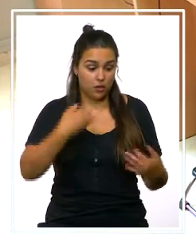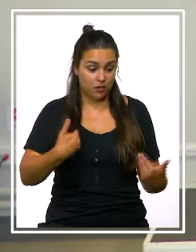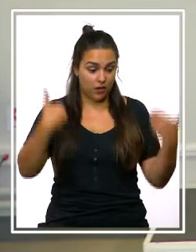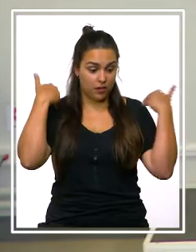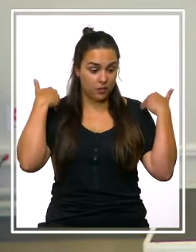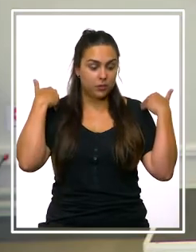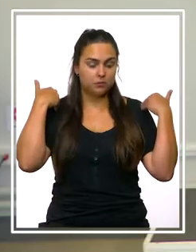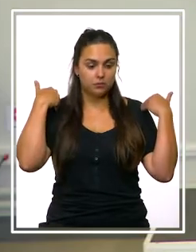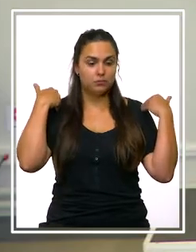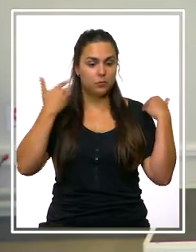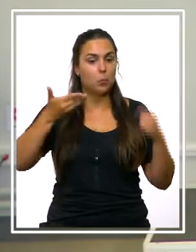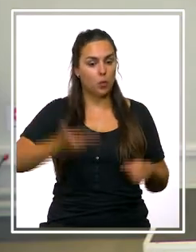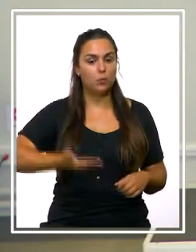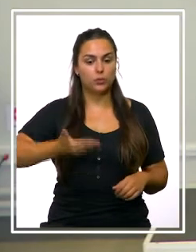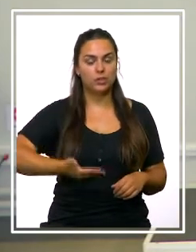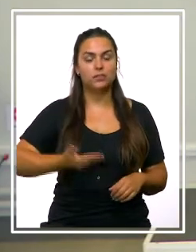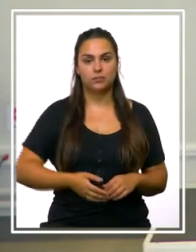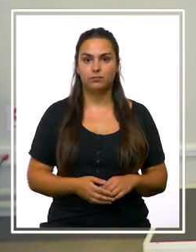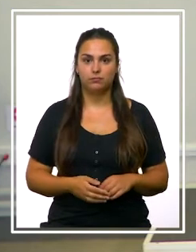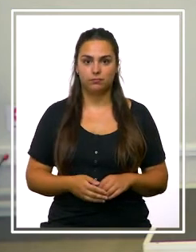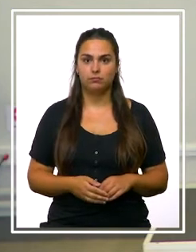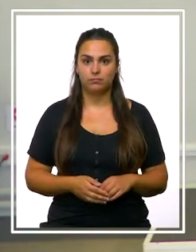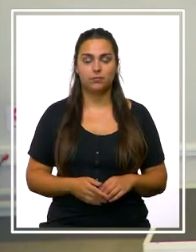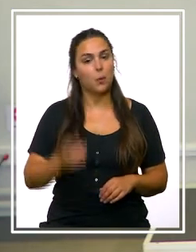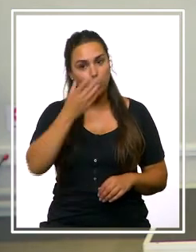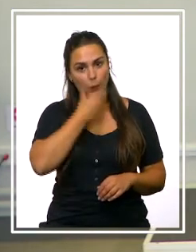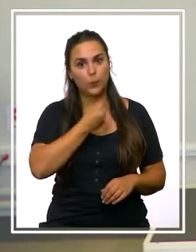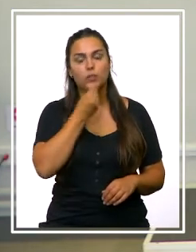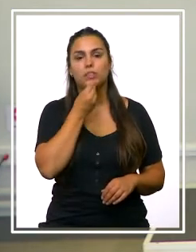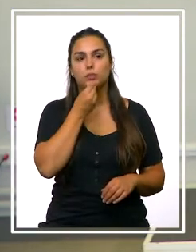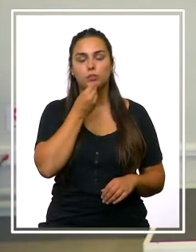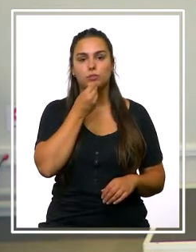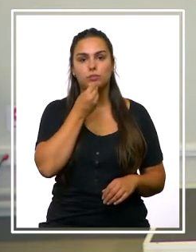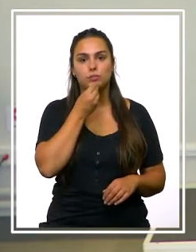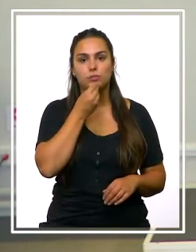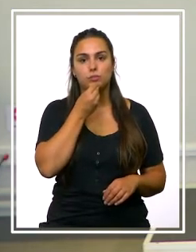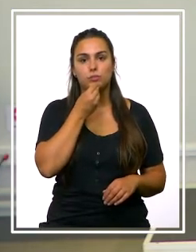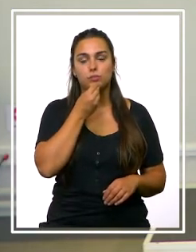un cargo muy importante, a la vez bonito también,